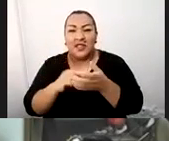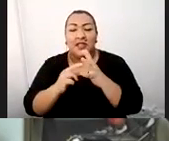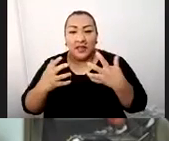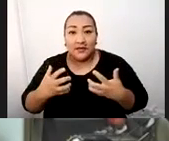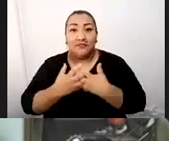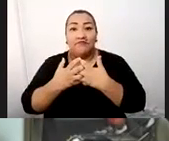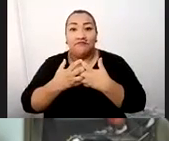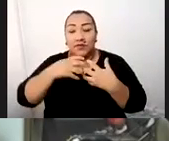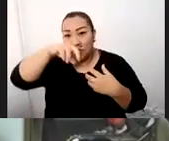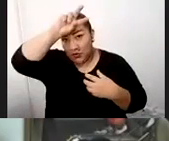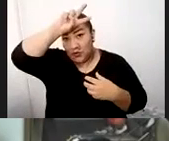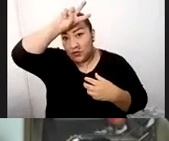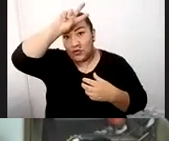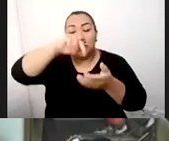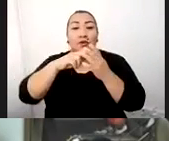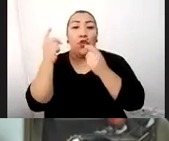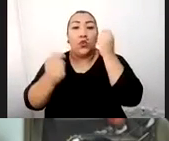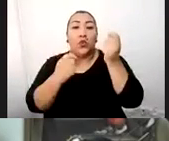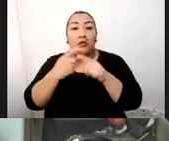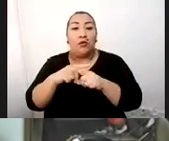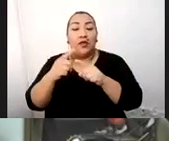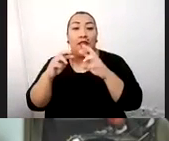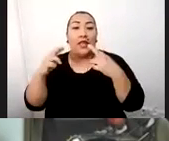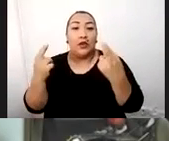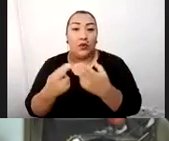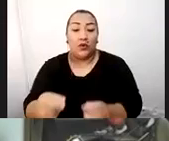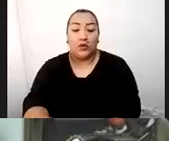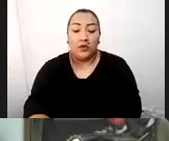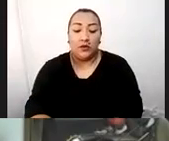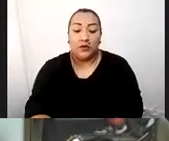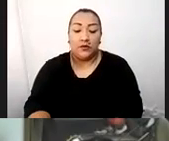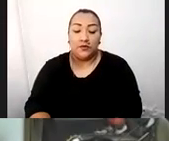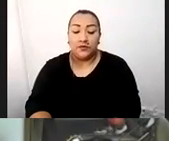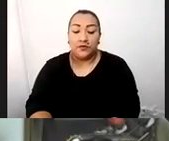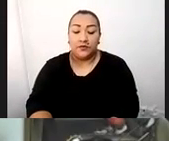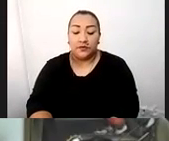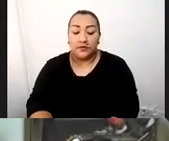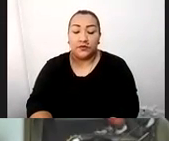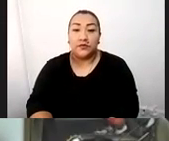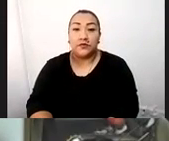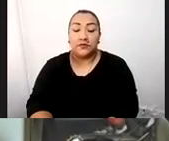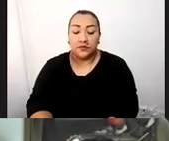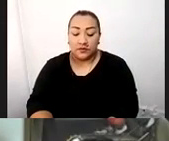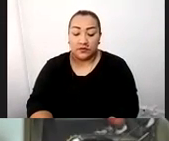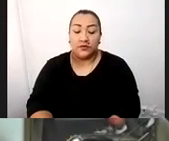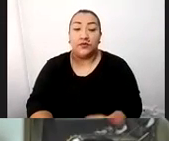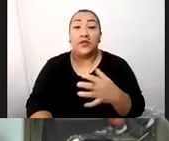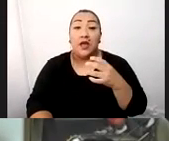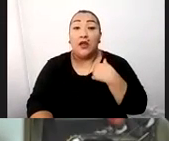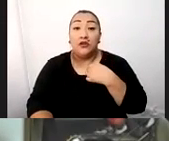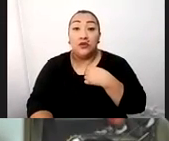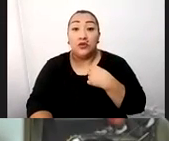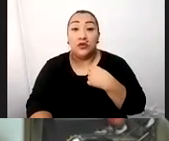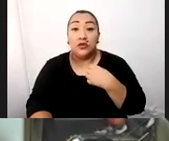Cusco en un turismo de eventos. El mes de parámetro es muy importante. Estamos trabajando. Si bien es cierto, había una